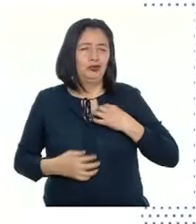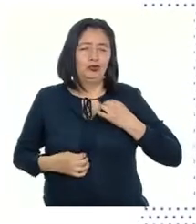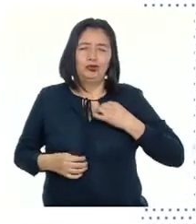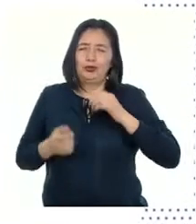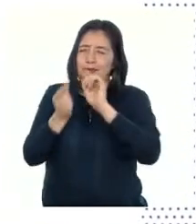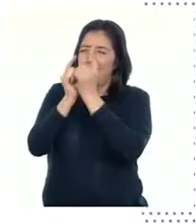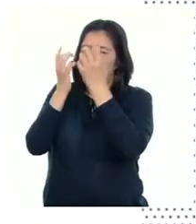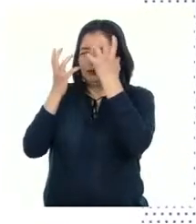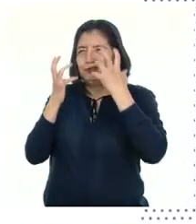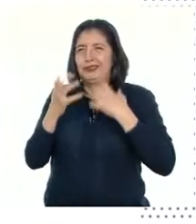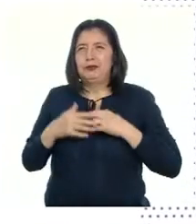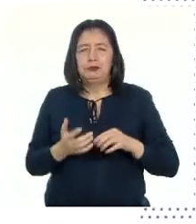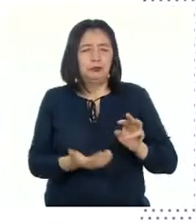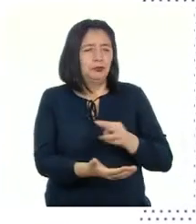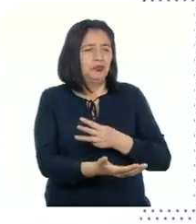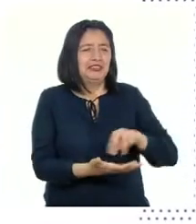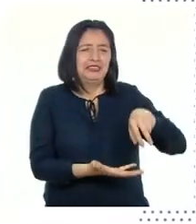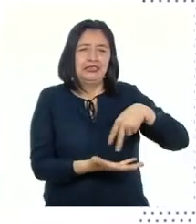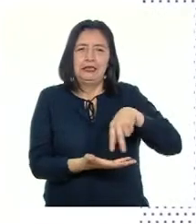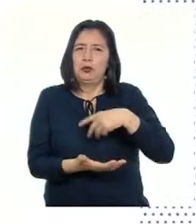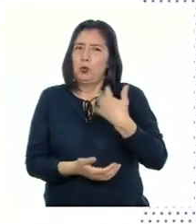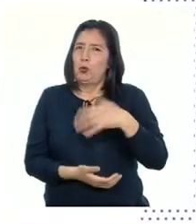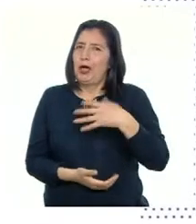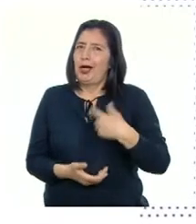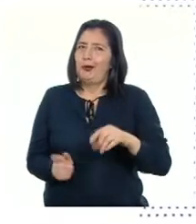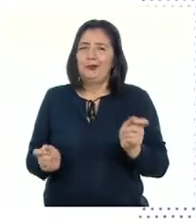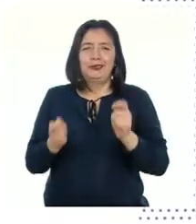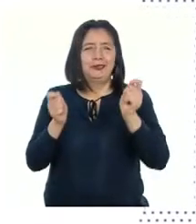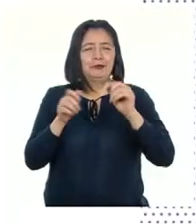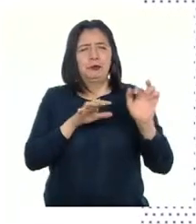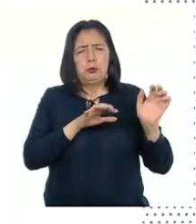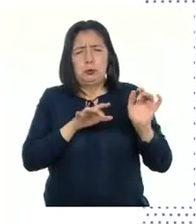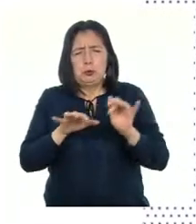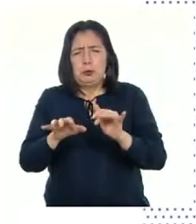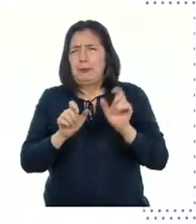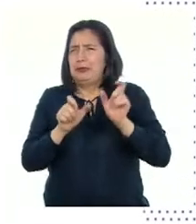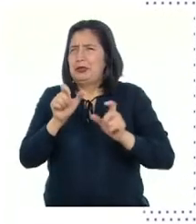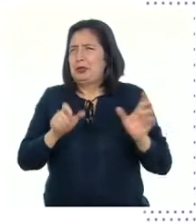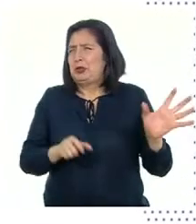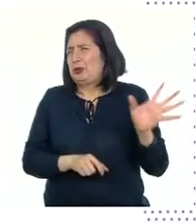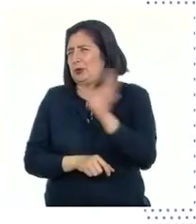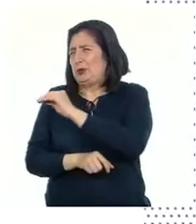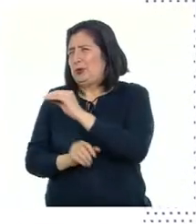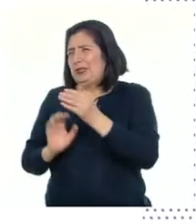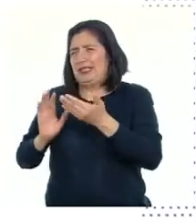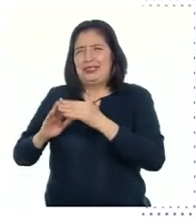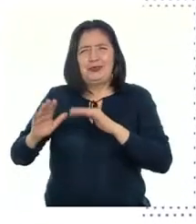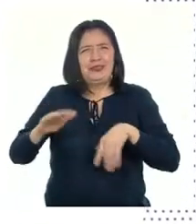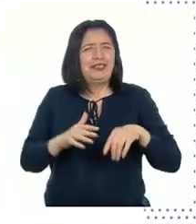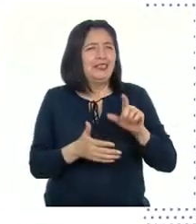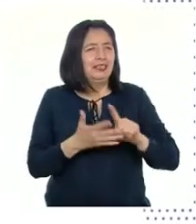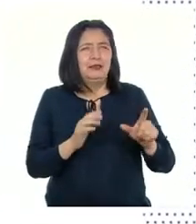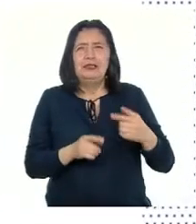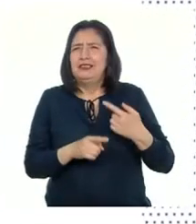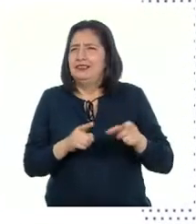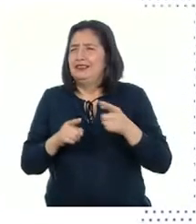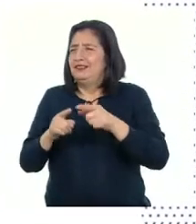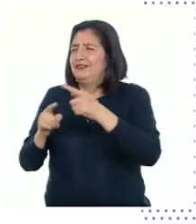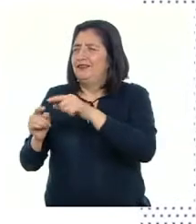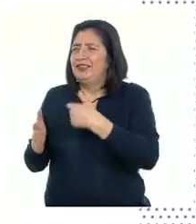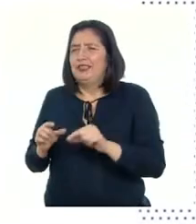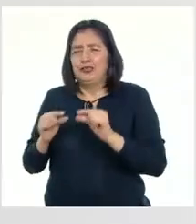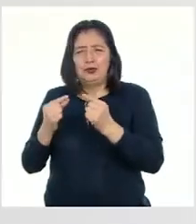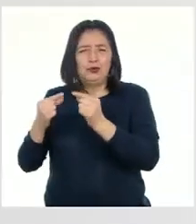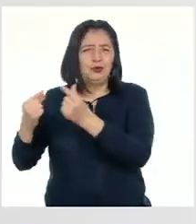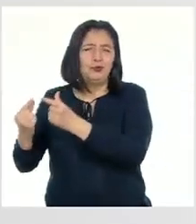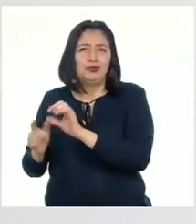música y danza Fue una celebración que congregó a personas de toda la ciudad Y de todas las clases